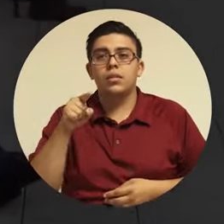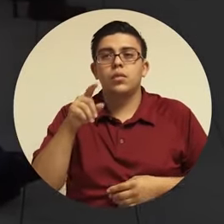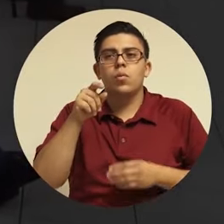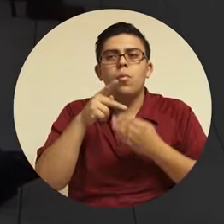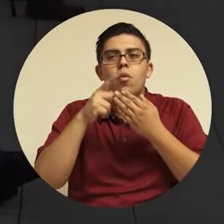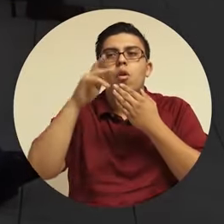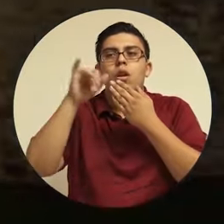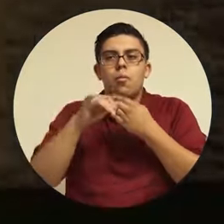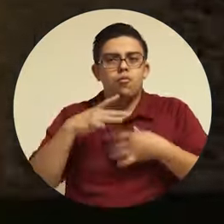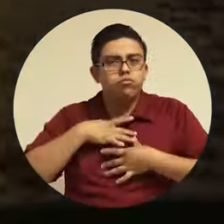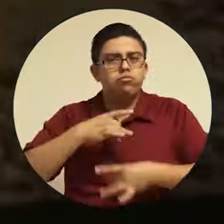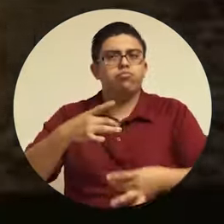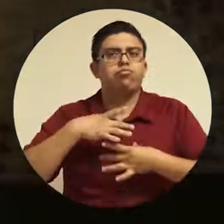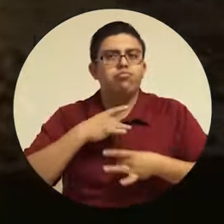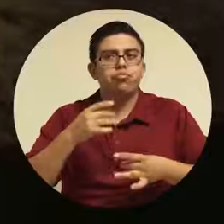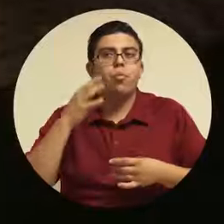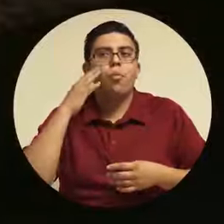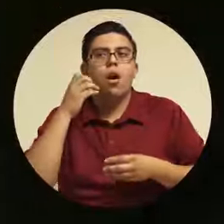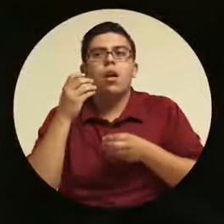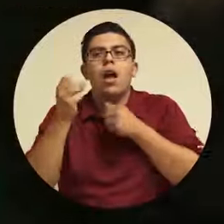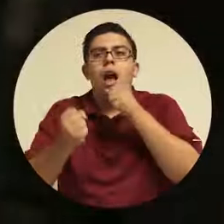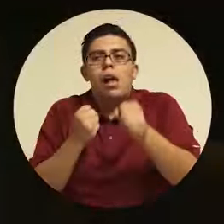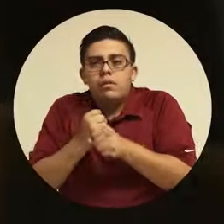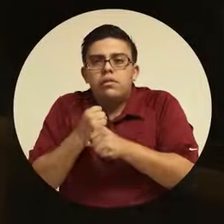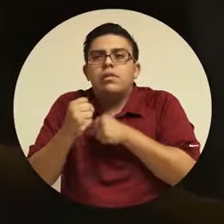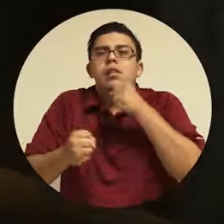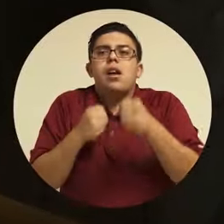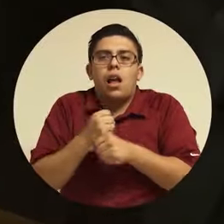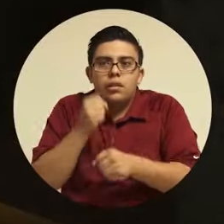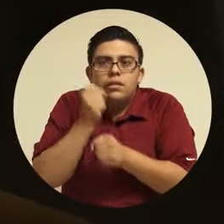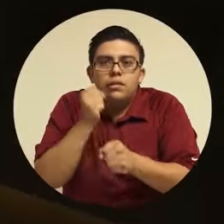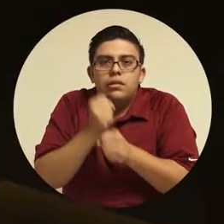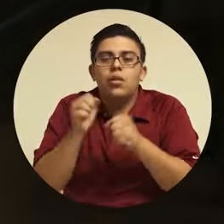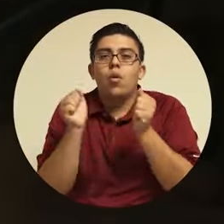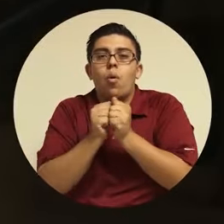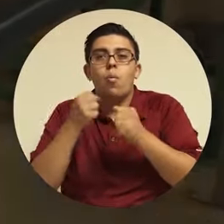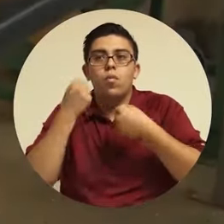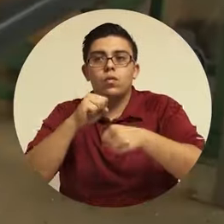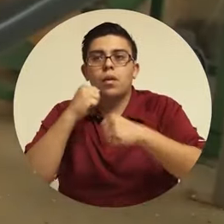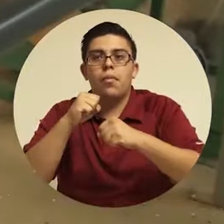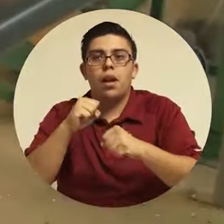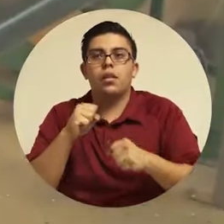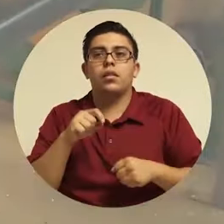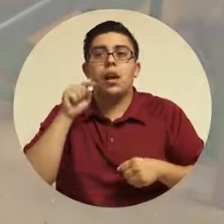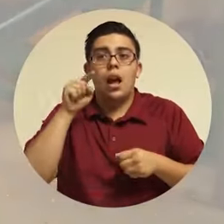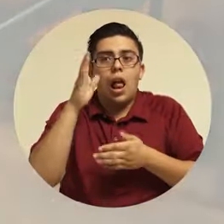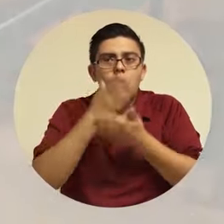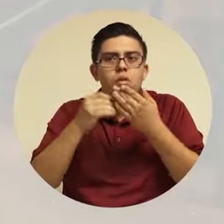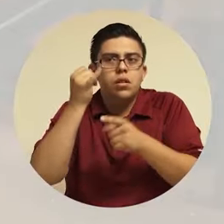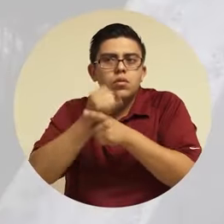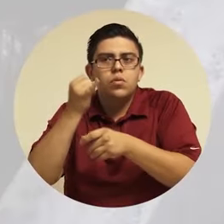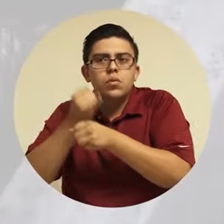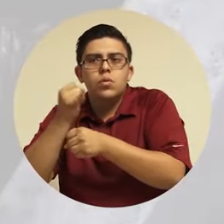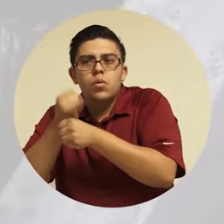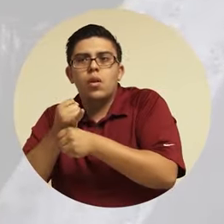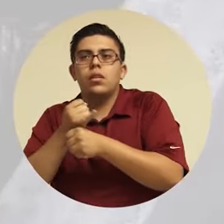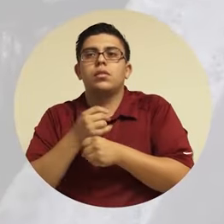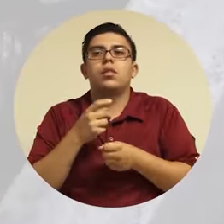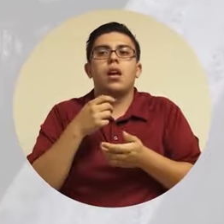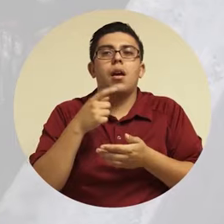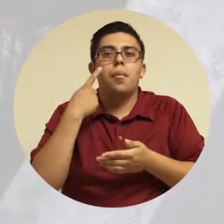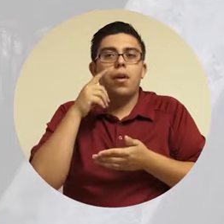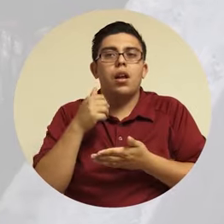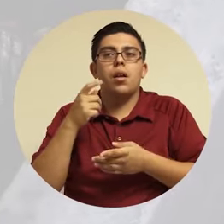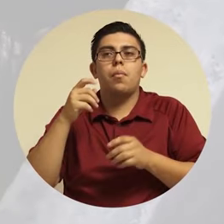Consejos Cantonales de Coordinación Interinstitucional y los Diálogos Comunales. Este ha sido un programa muy interesante para